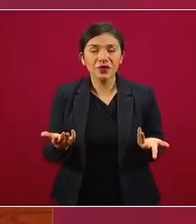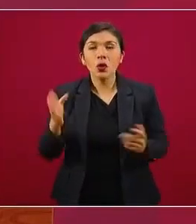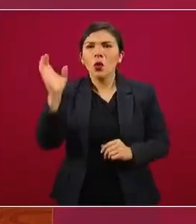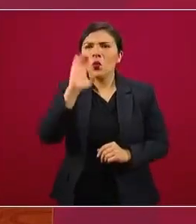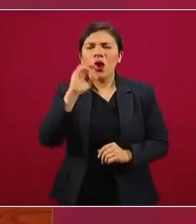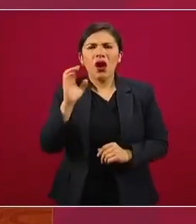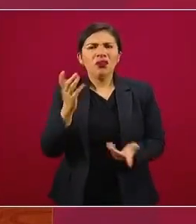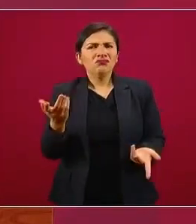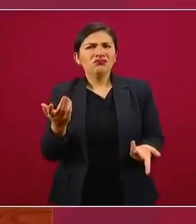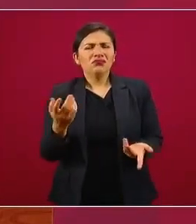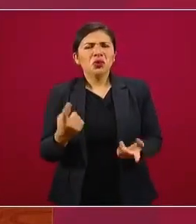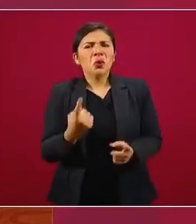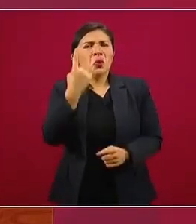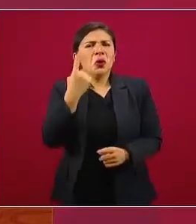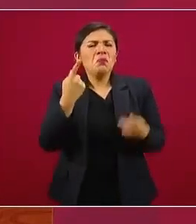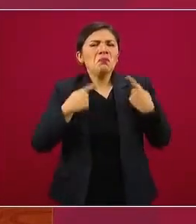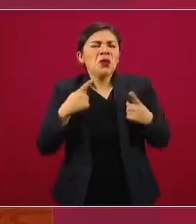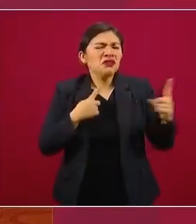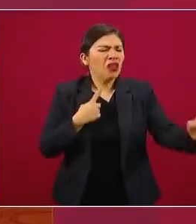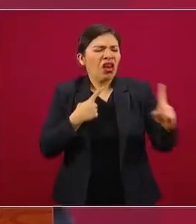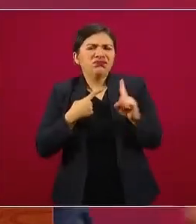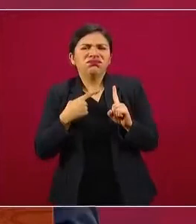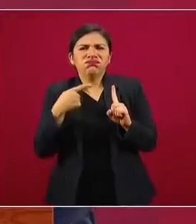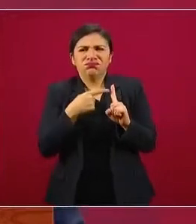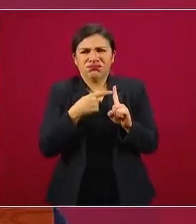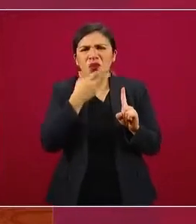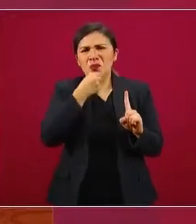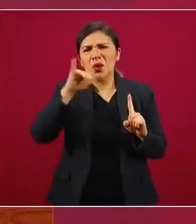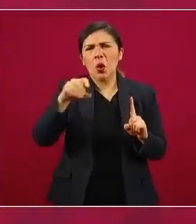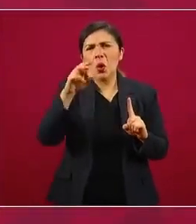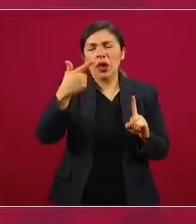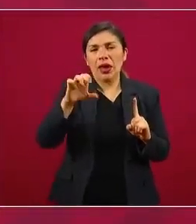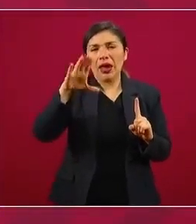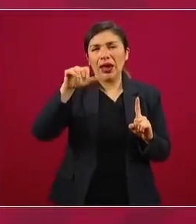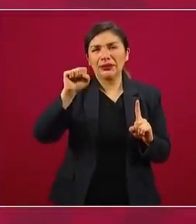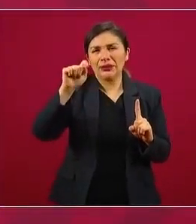cuando un personaje como Castañeda